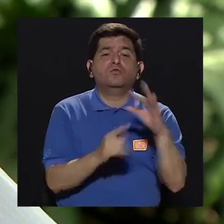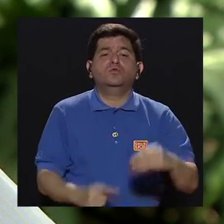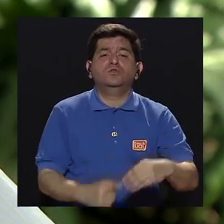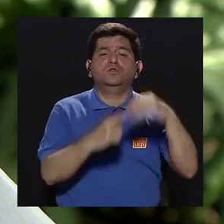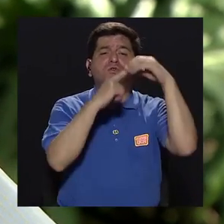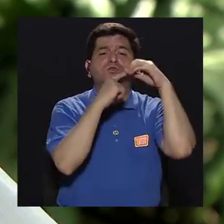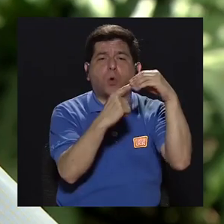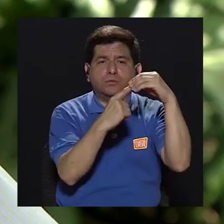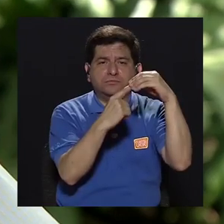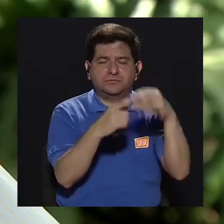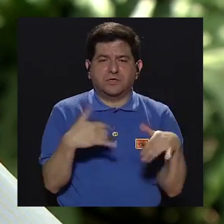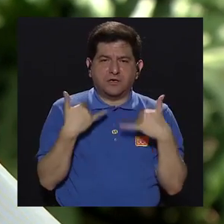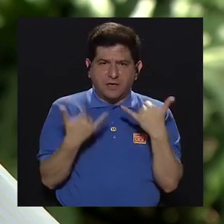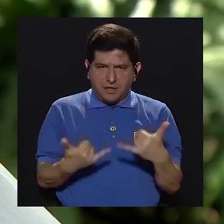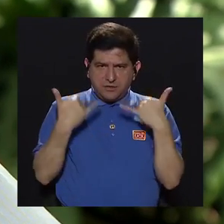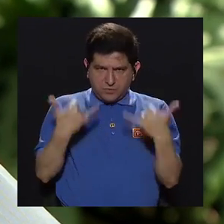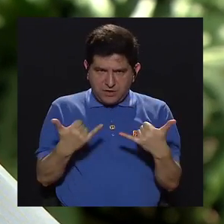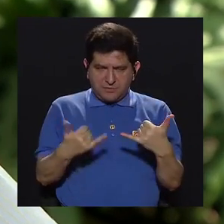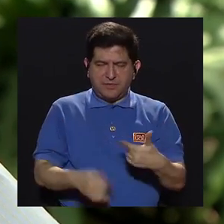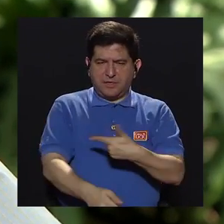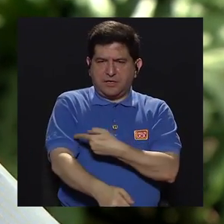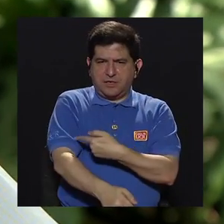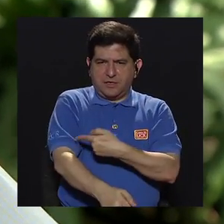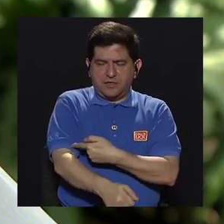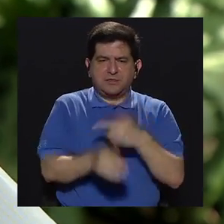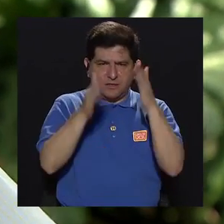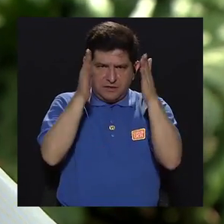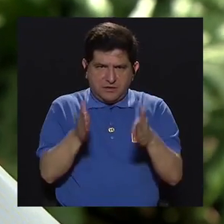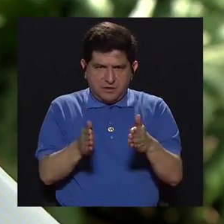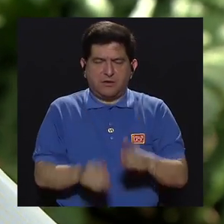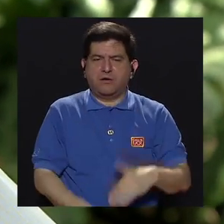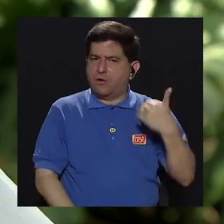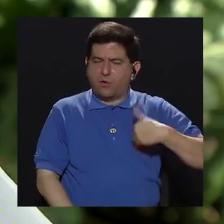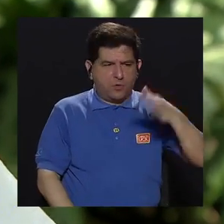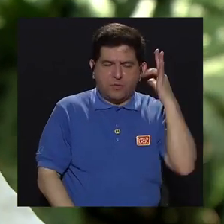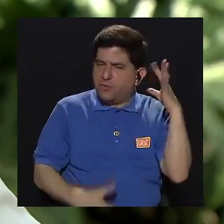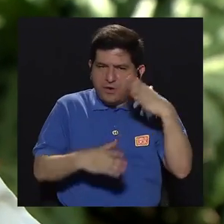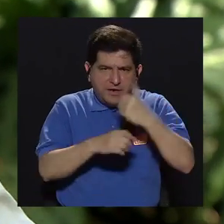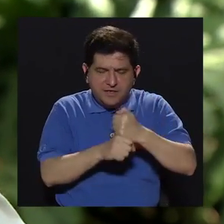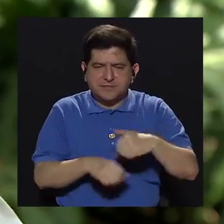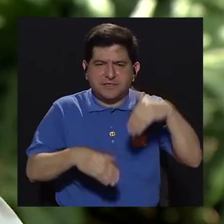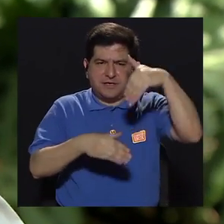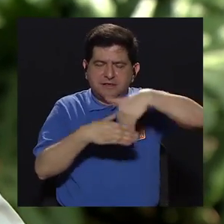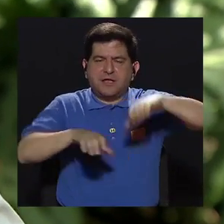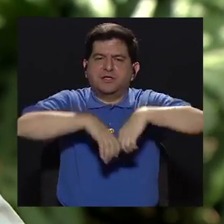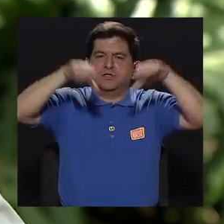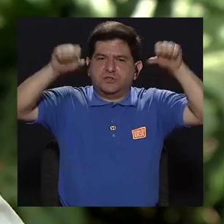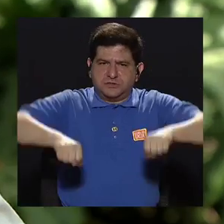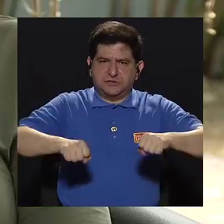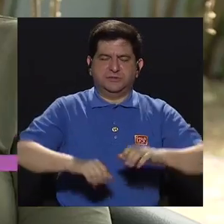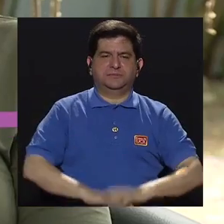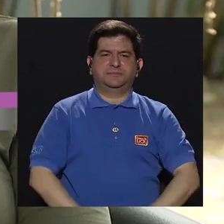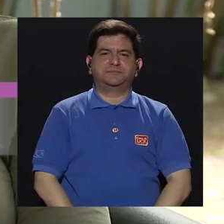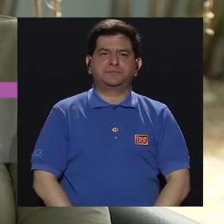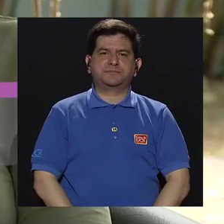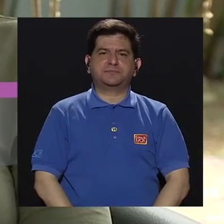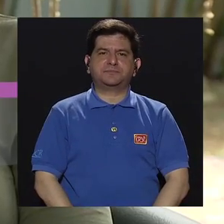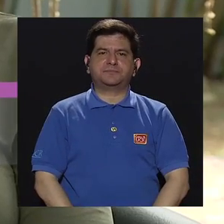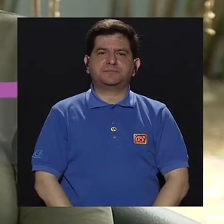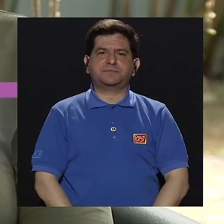principales que en la actualidad un enfermero o una enfermera desempeñan dentro de un sistema de estos. Bueno,